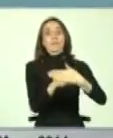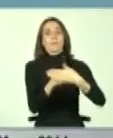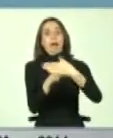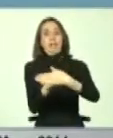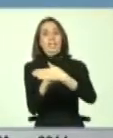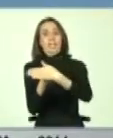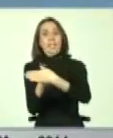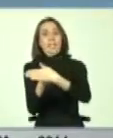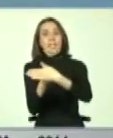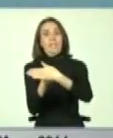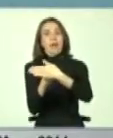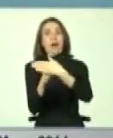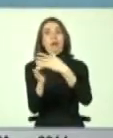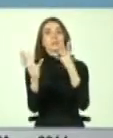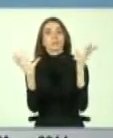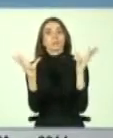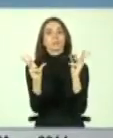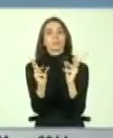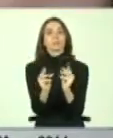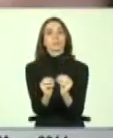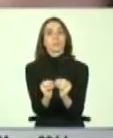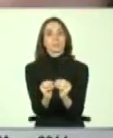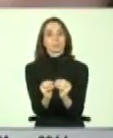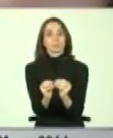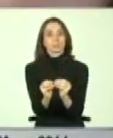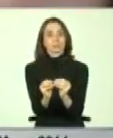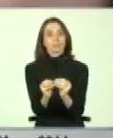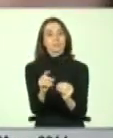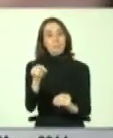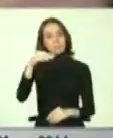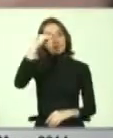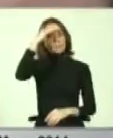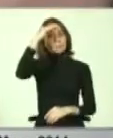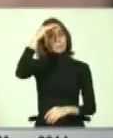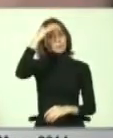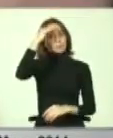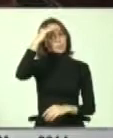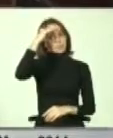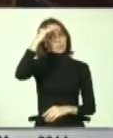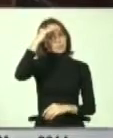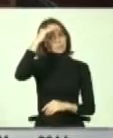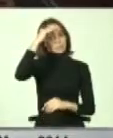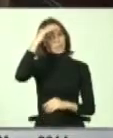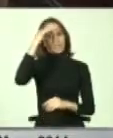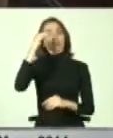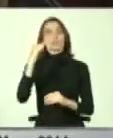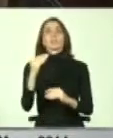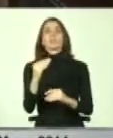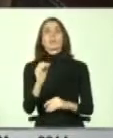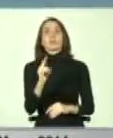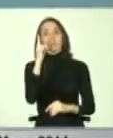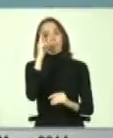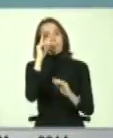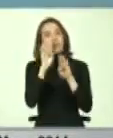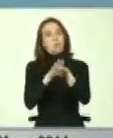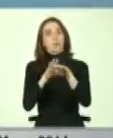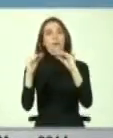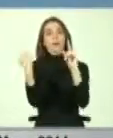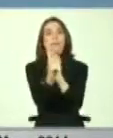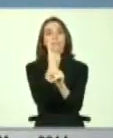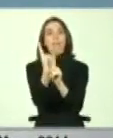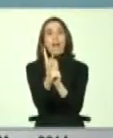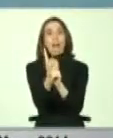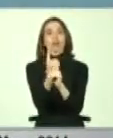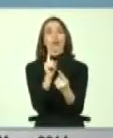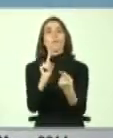siendo cada vez menos. Estas experiencias son las que nos han llevado a respaldar tanto el primer diálogo participativo sobre